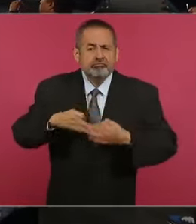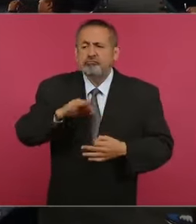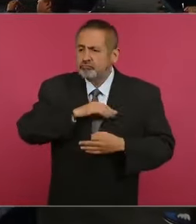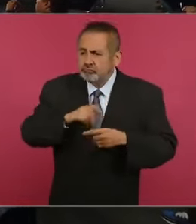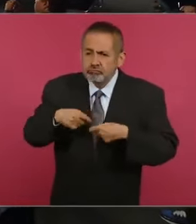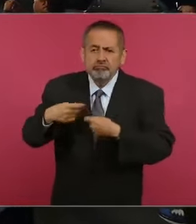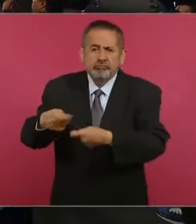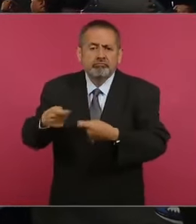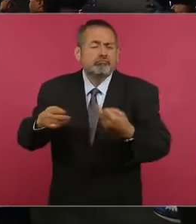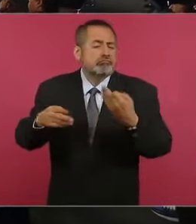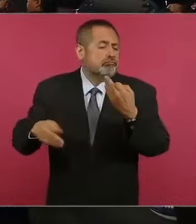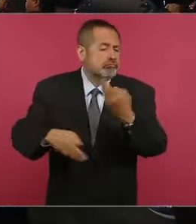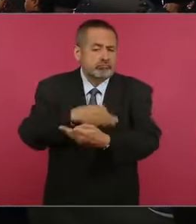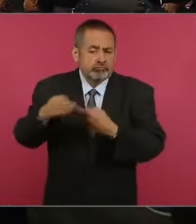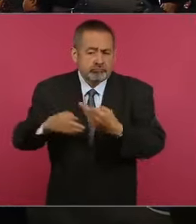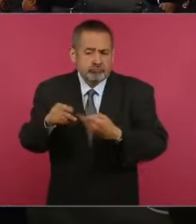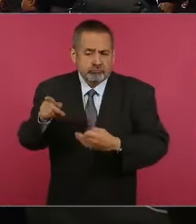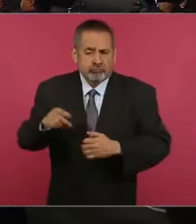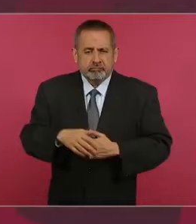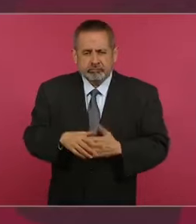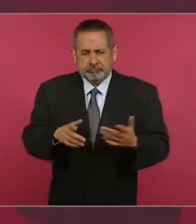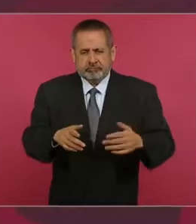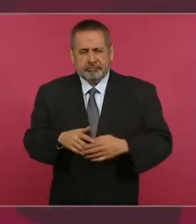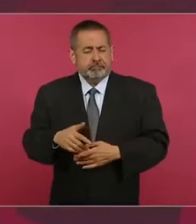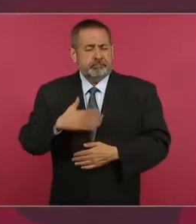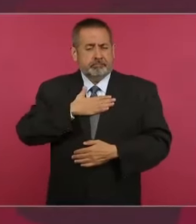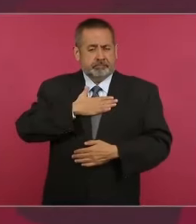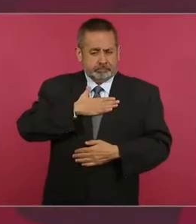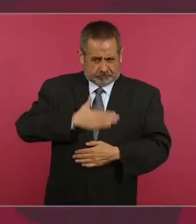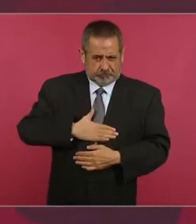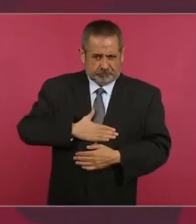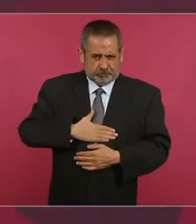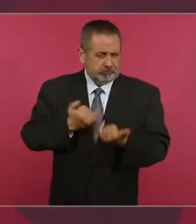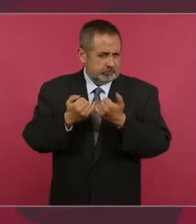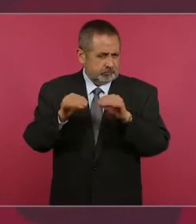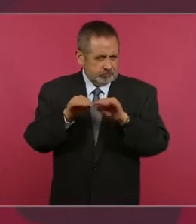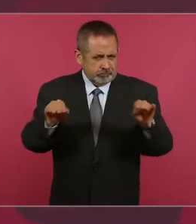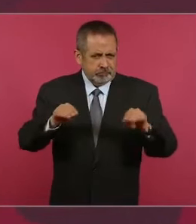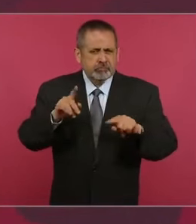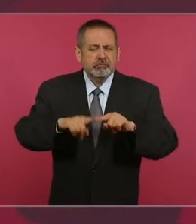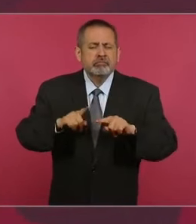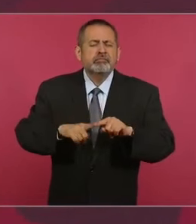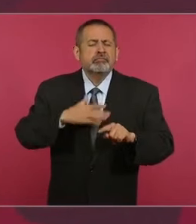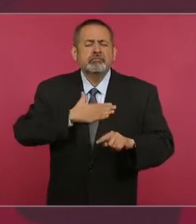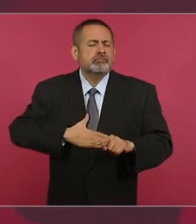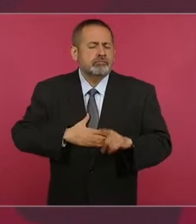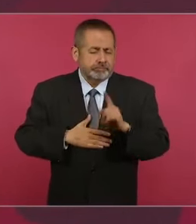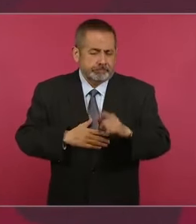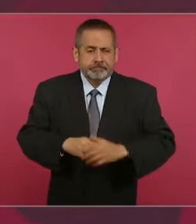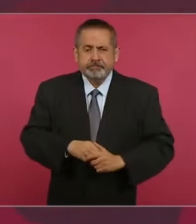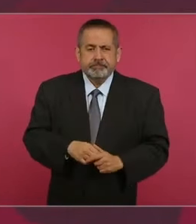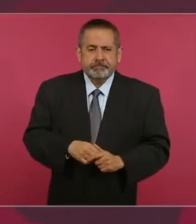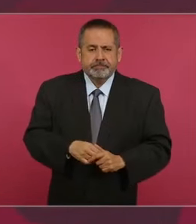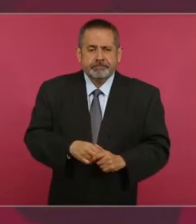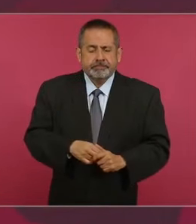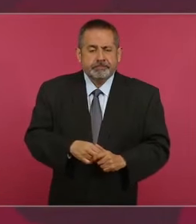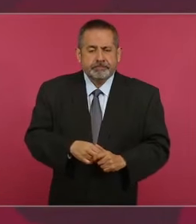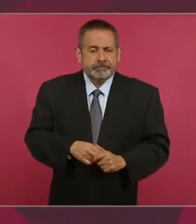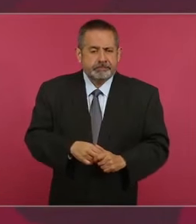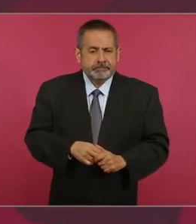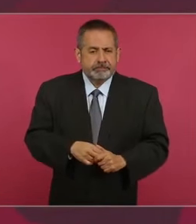Y si hablamos de justicia, tienen